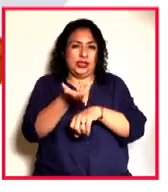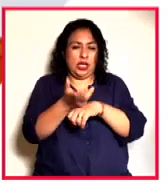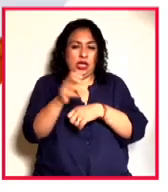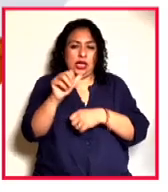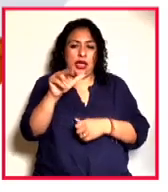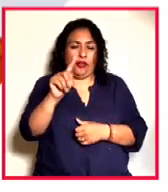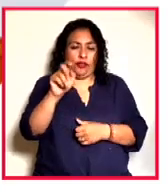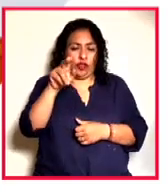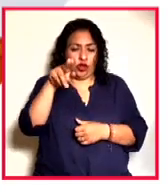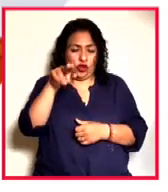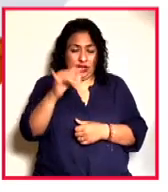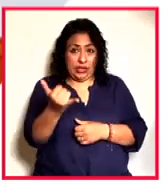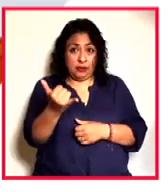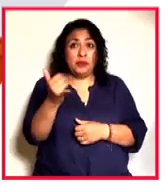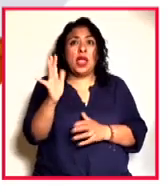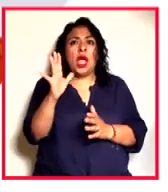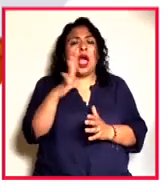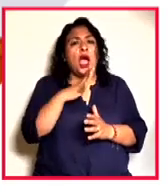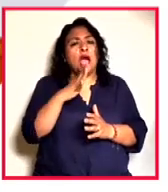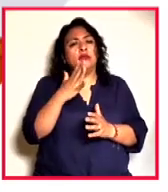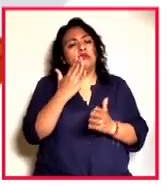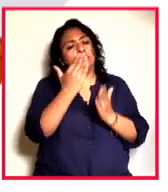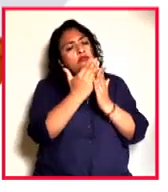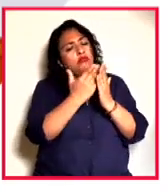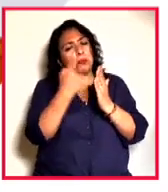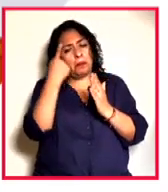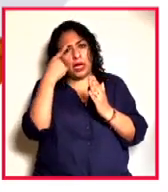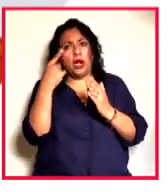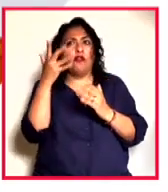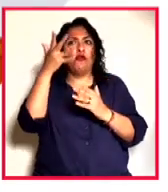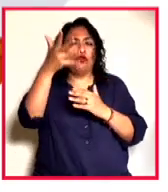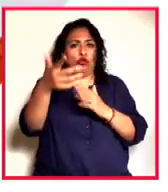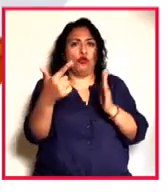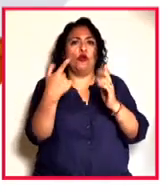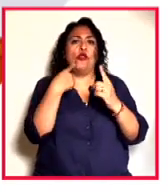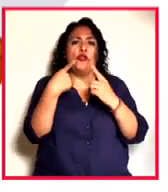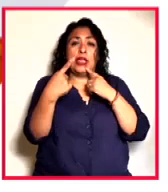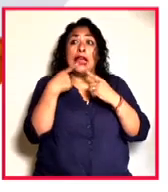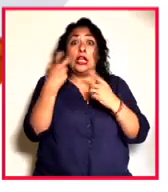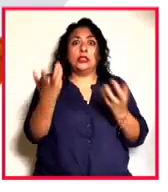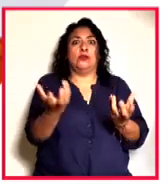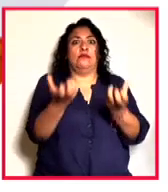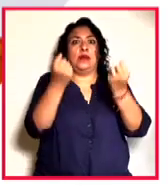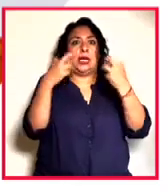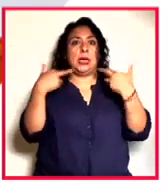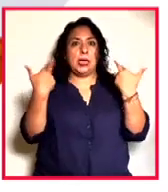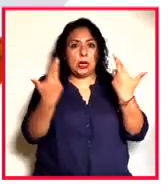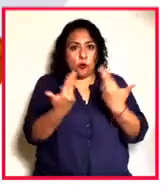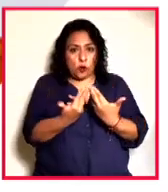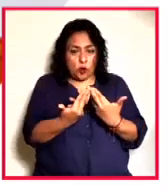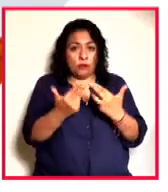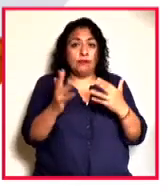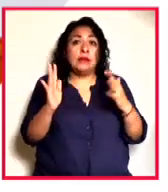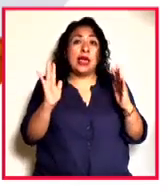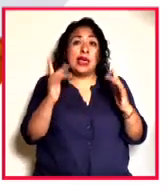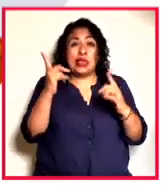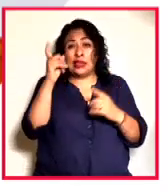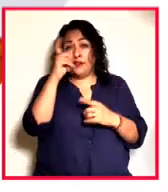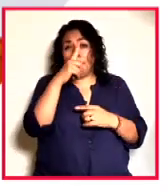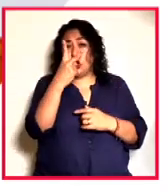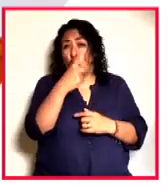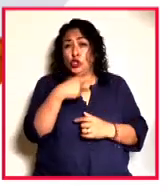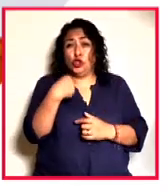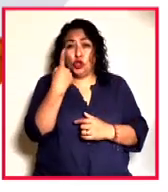Blinken, que sientan las bases para diálogos futuros. Eso es lo que hay que rescatar de esta reunión. Es muy difícil que en dos horas